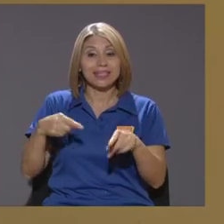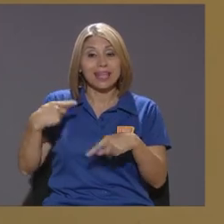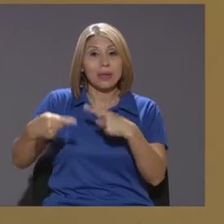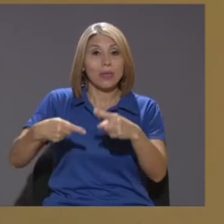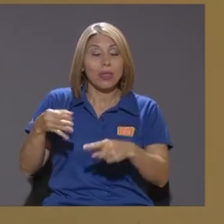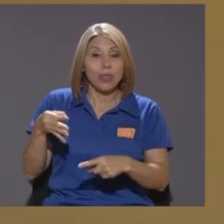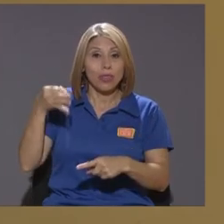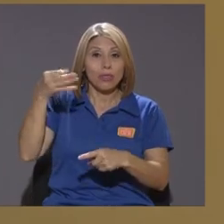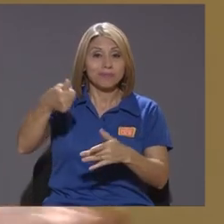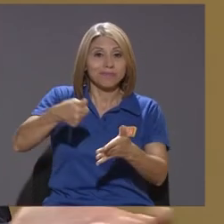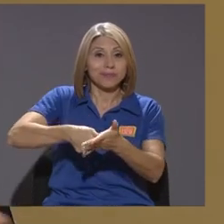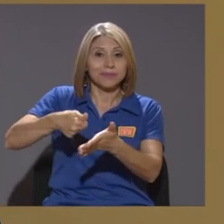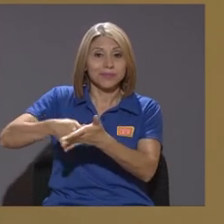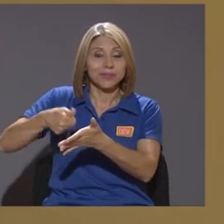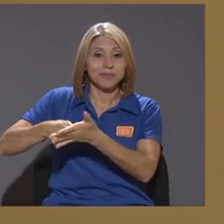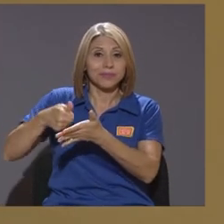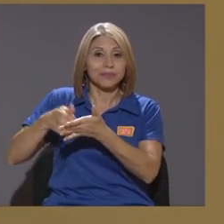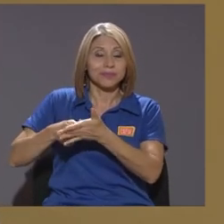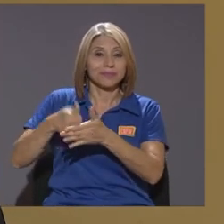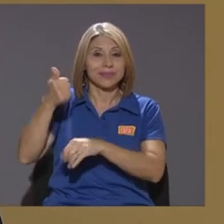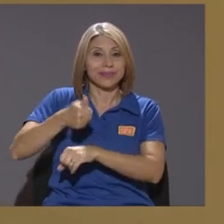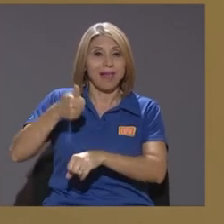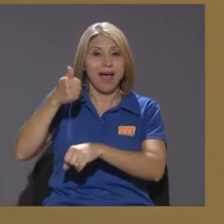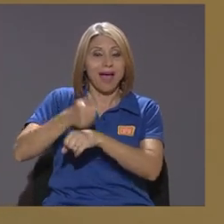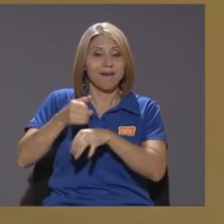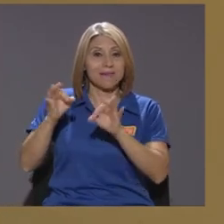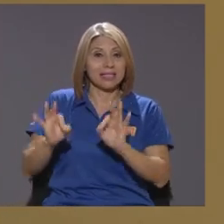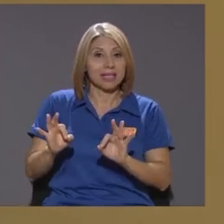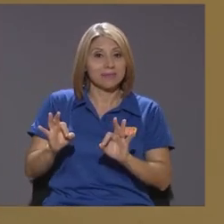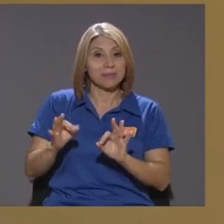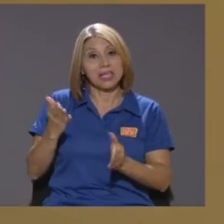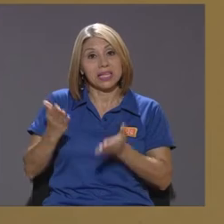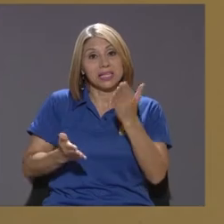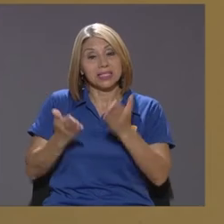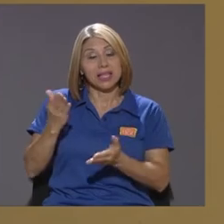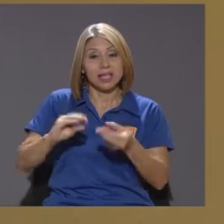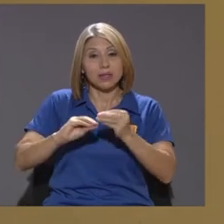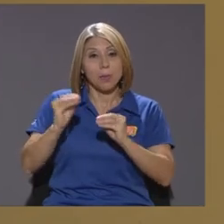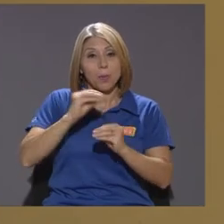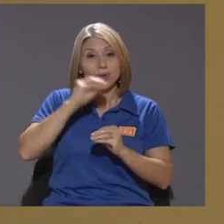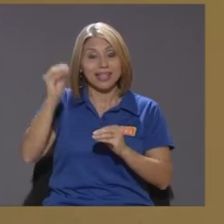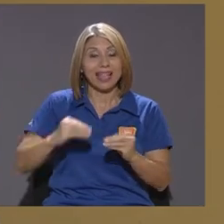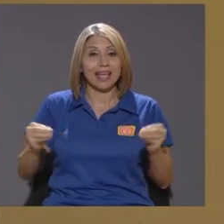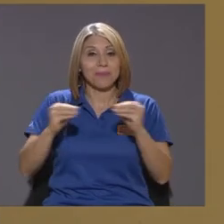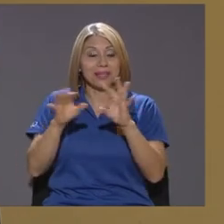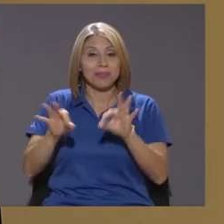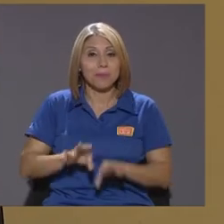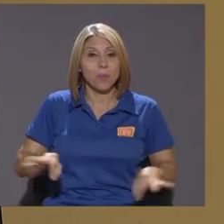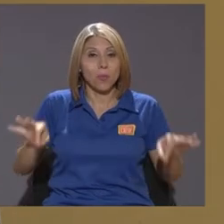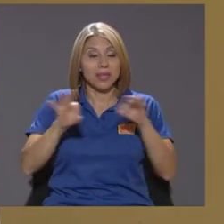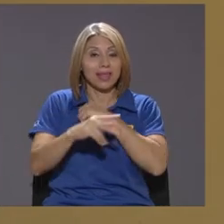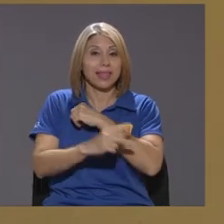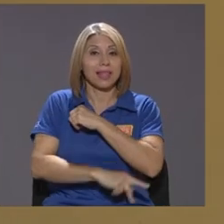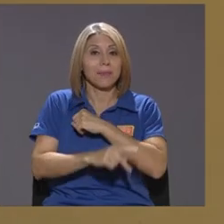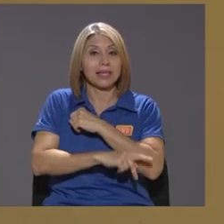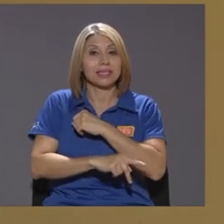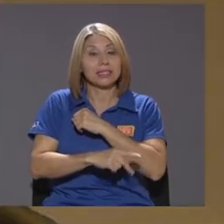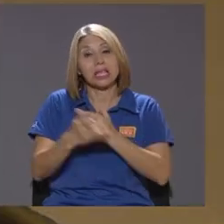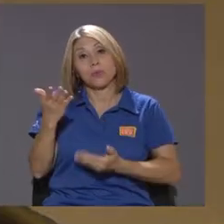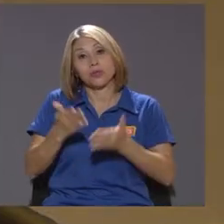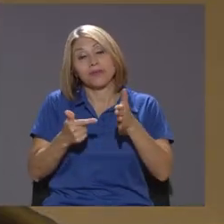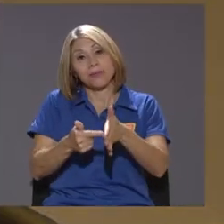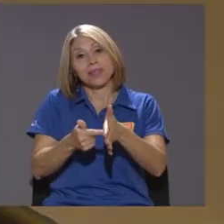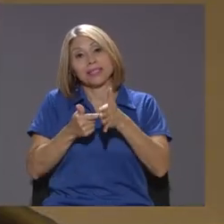en cantidad en números absolutos quizá más importante del país y posiblemente van a exigir políticas públicas